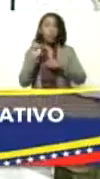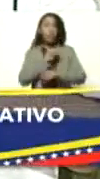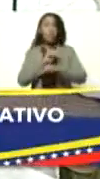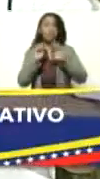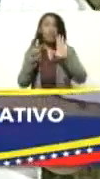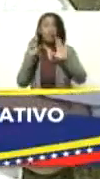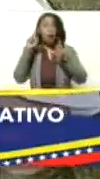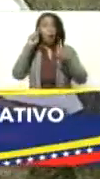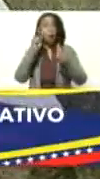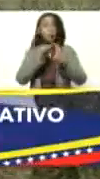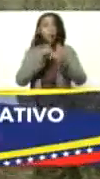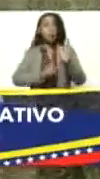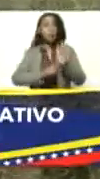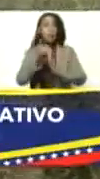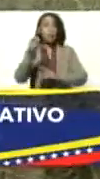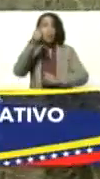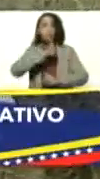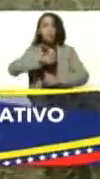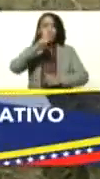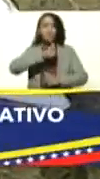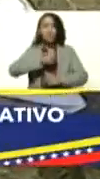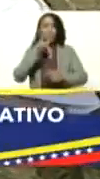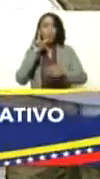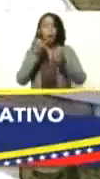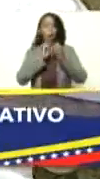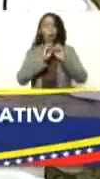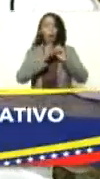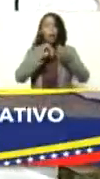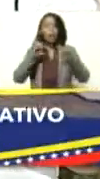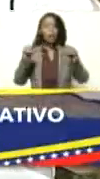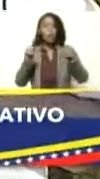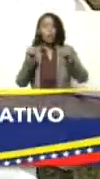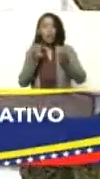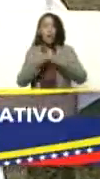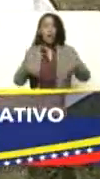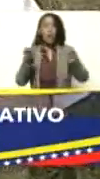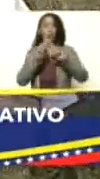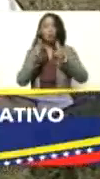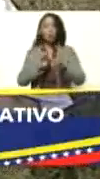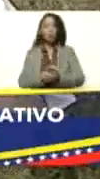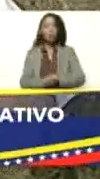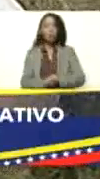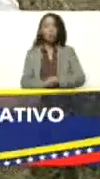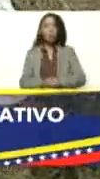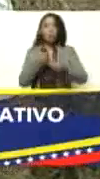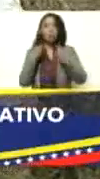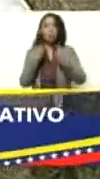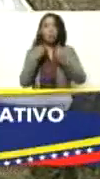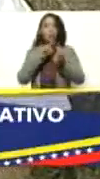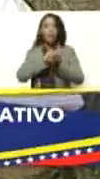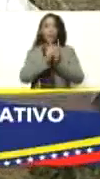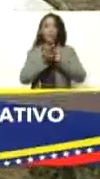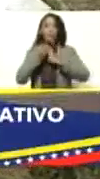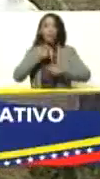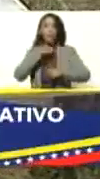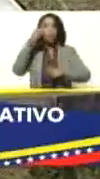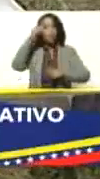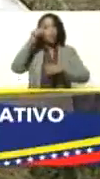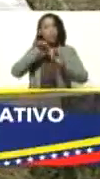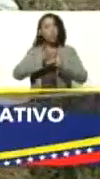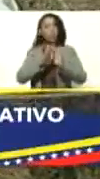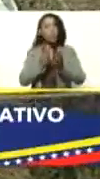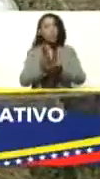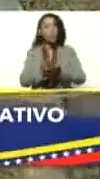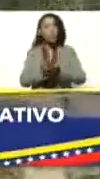objetivos de desarrollo sostenible de la organización de Naciones Unidas para transformar nuestro mundo, para